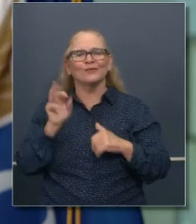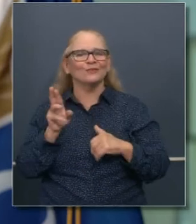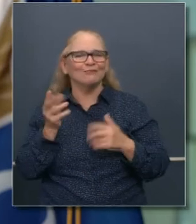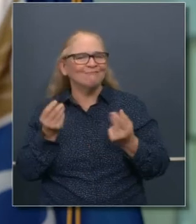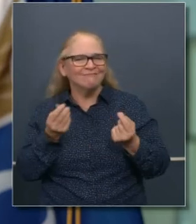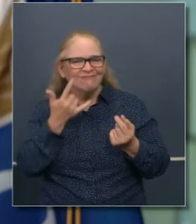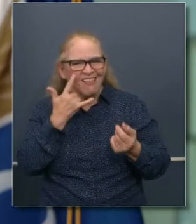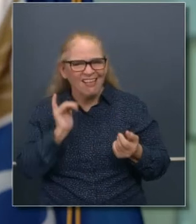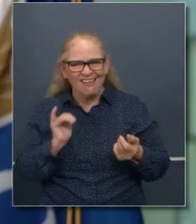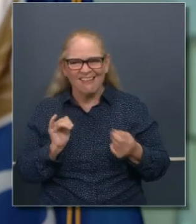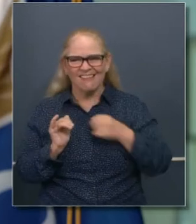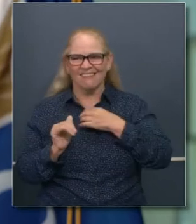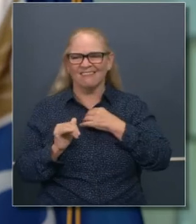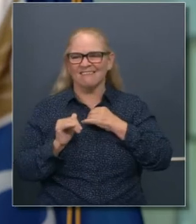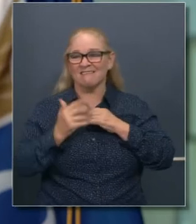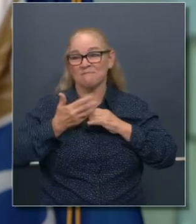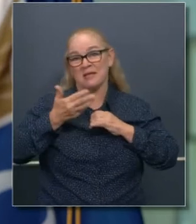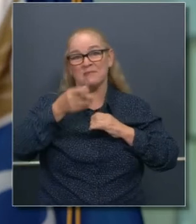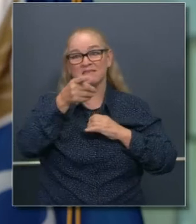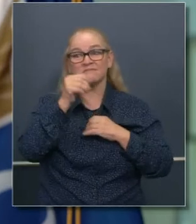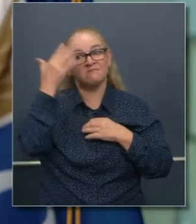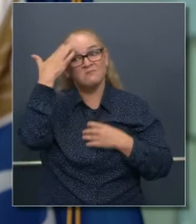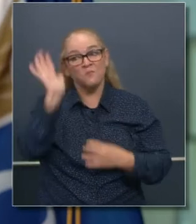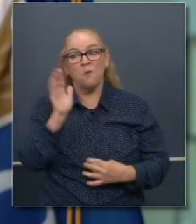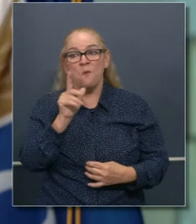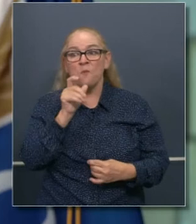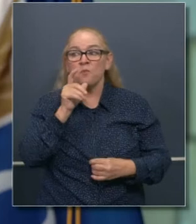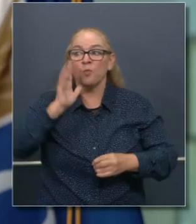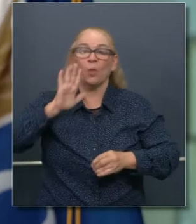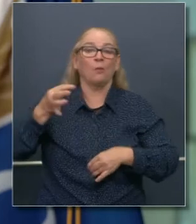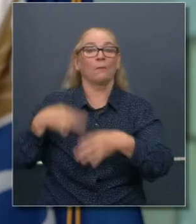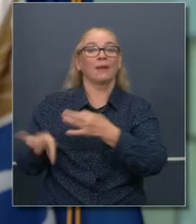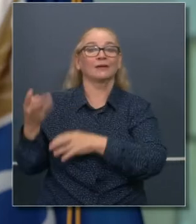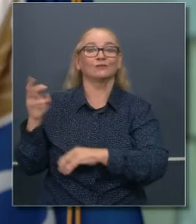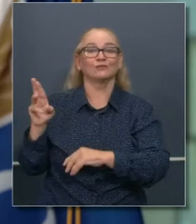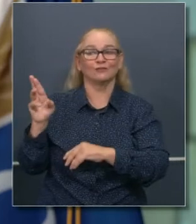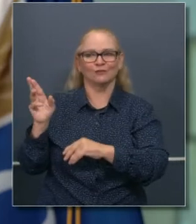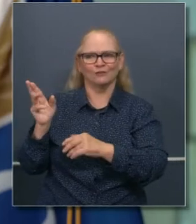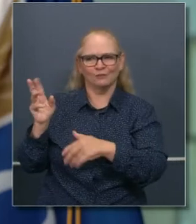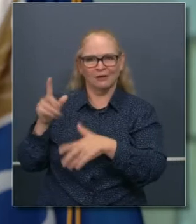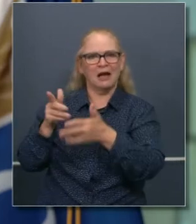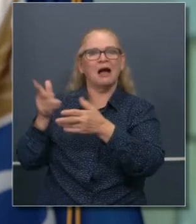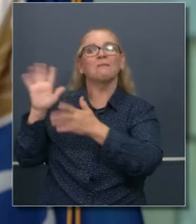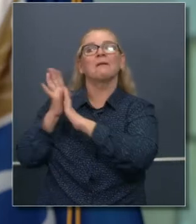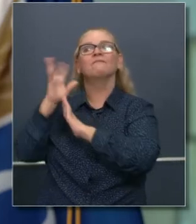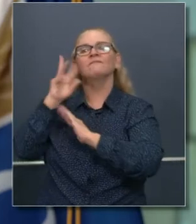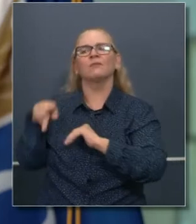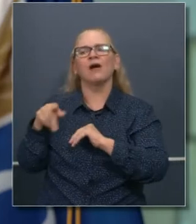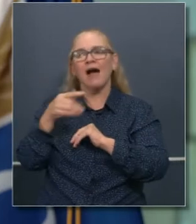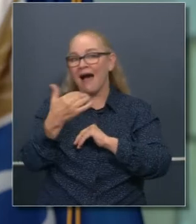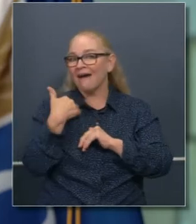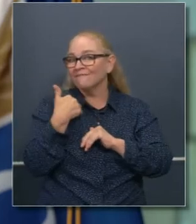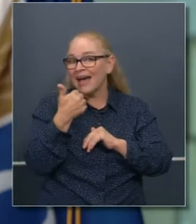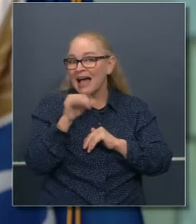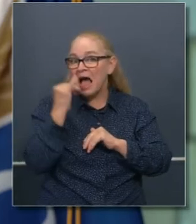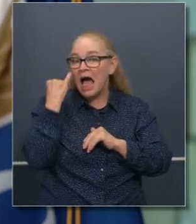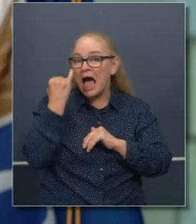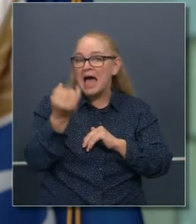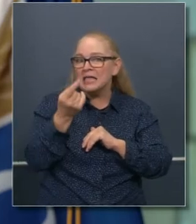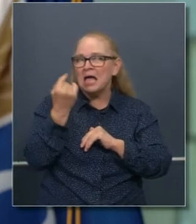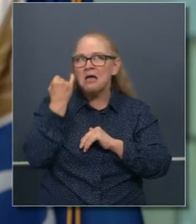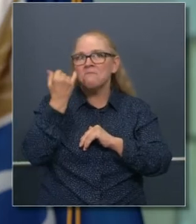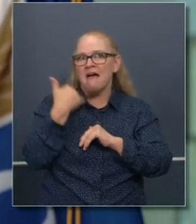ella tras pastidores, la relación que tiene con ellas. Ahora tengo curiosidad en alguien si se ha tratado de promover como